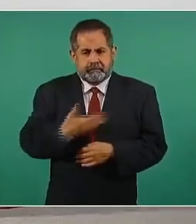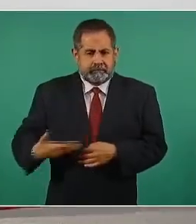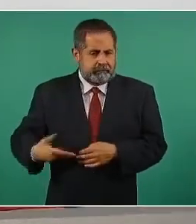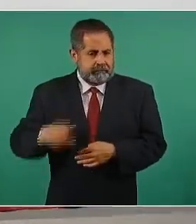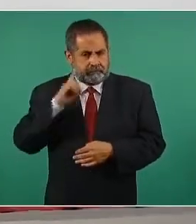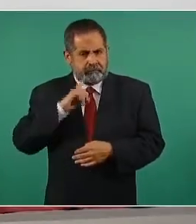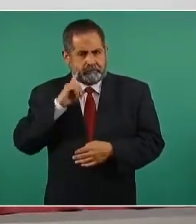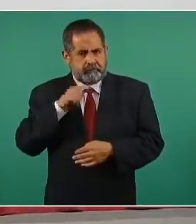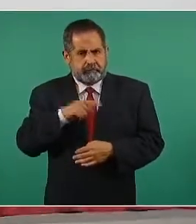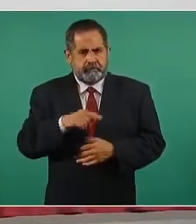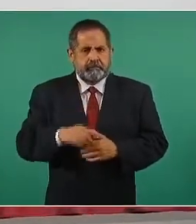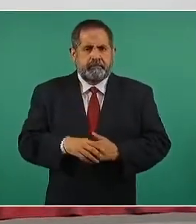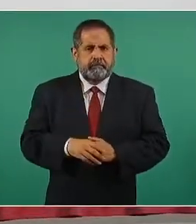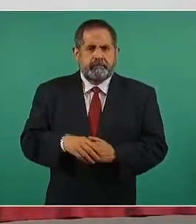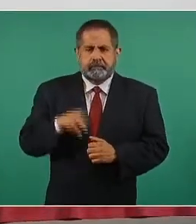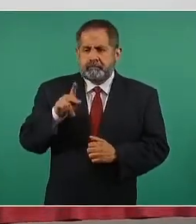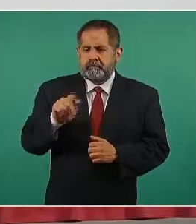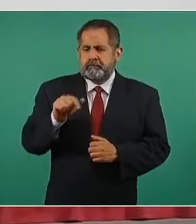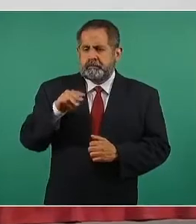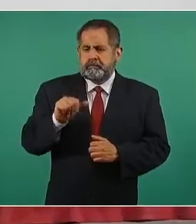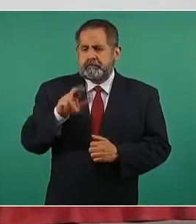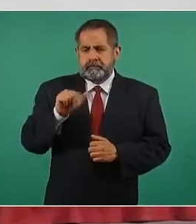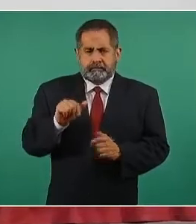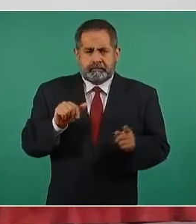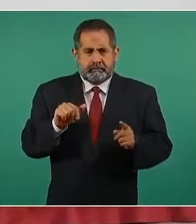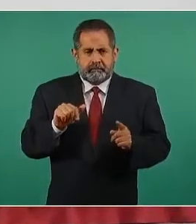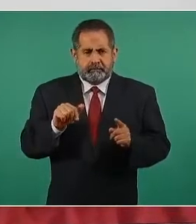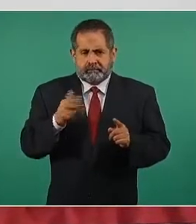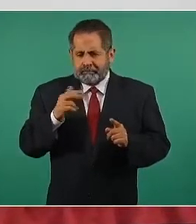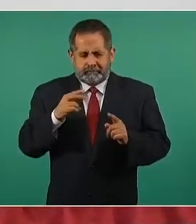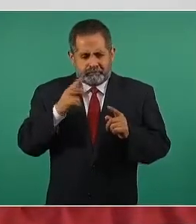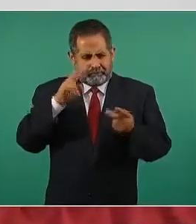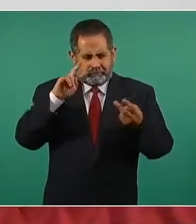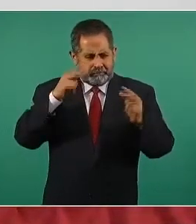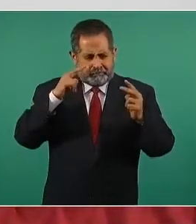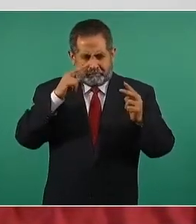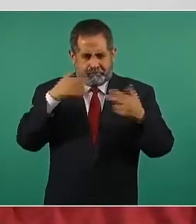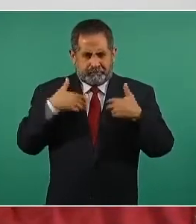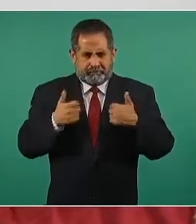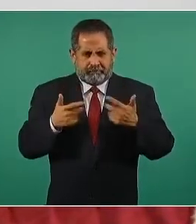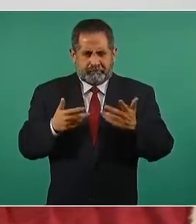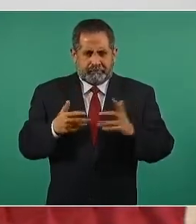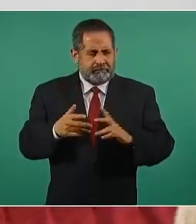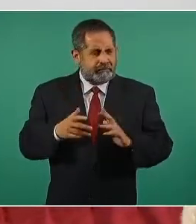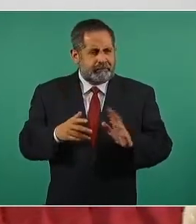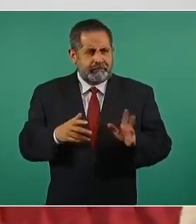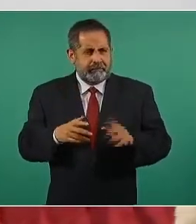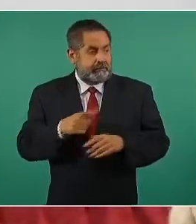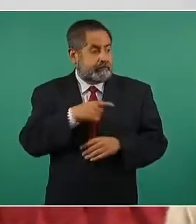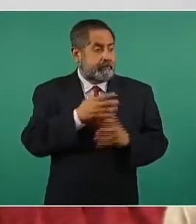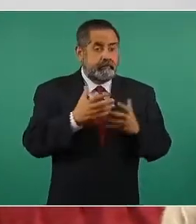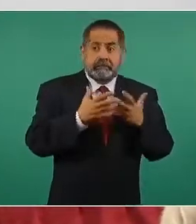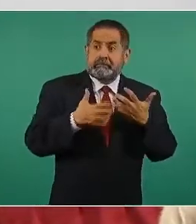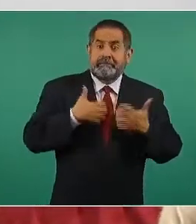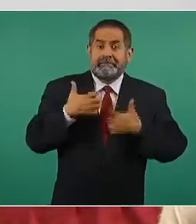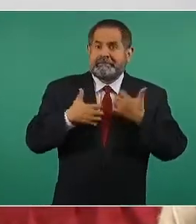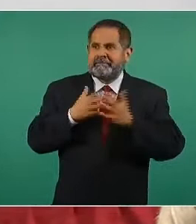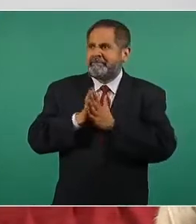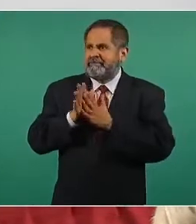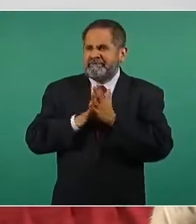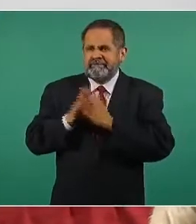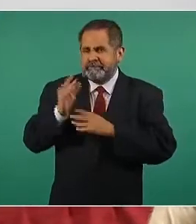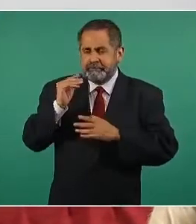vicepresidenta Kamala Harris y hubo un malentendido que ya estaban los conservadores de México,